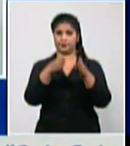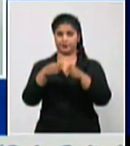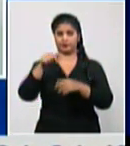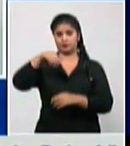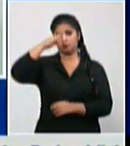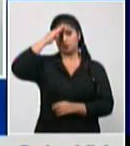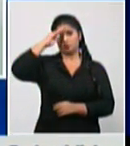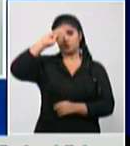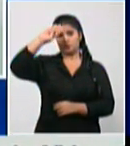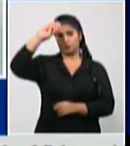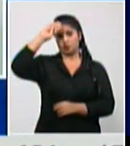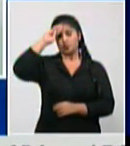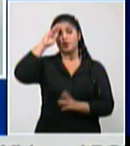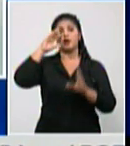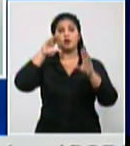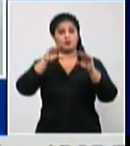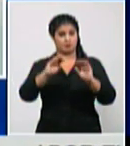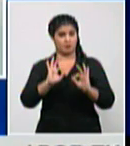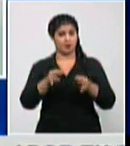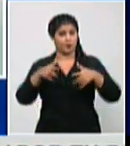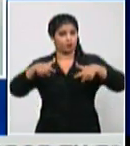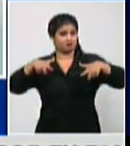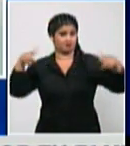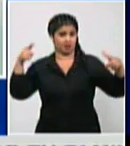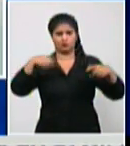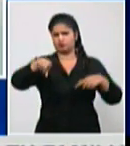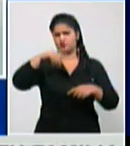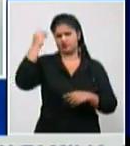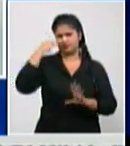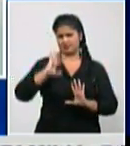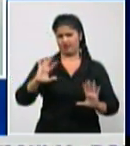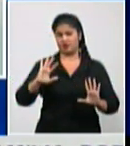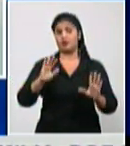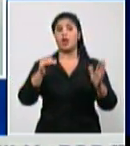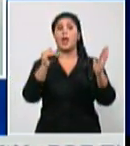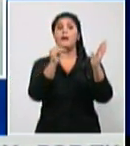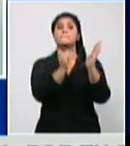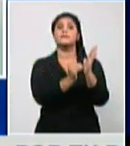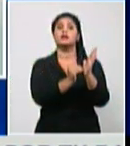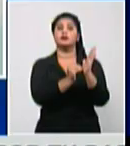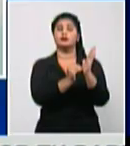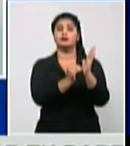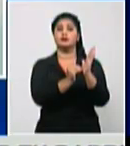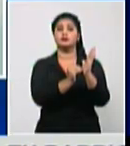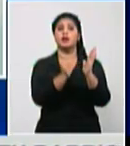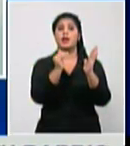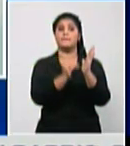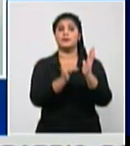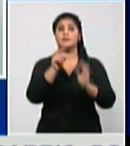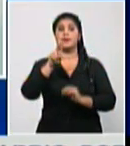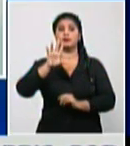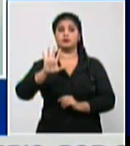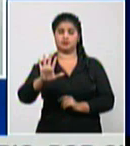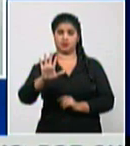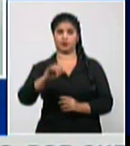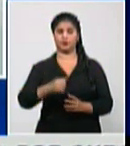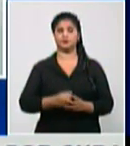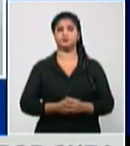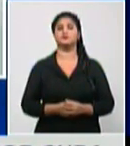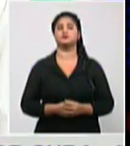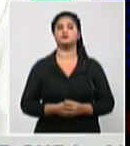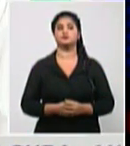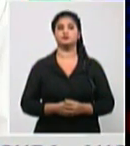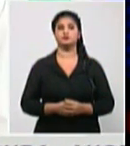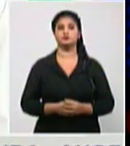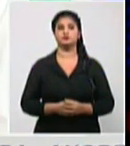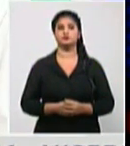rebrote de un incremento y estamos hablando de mil casos 1025 casos por millón de habitantes si vamos